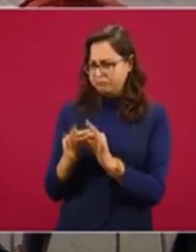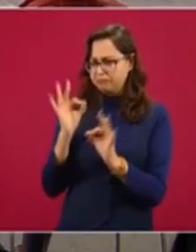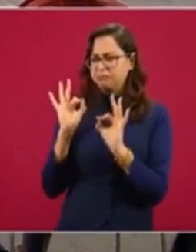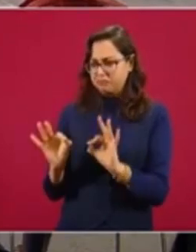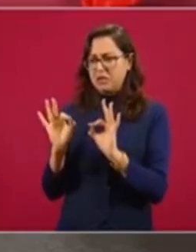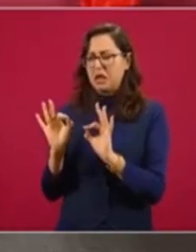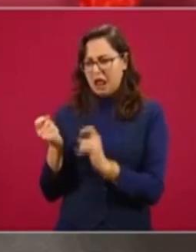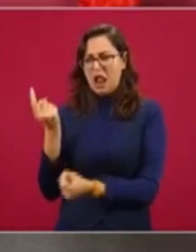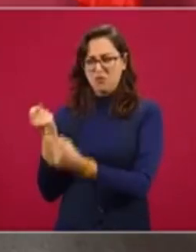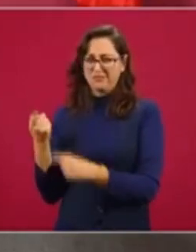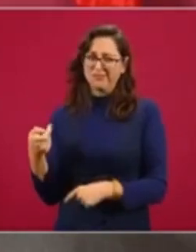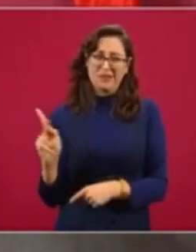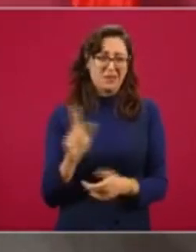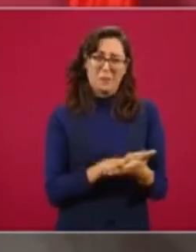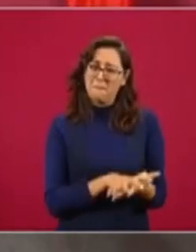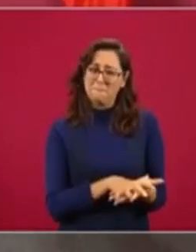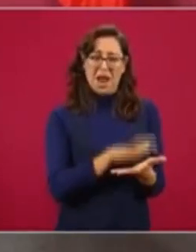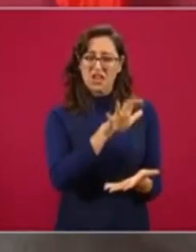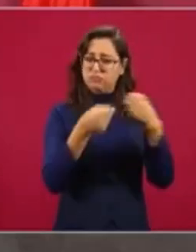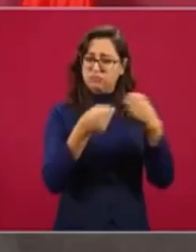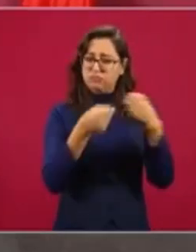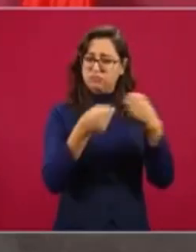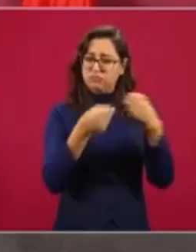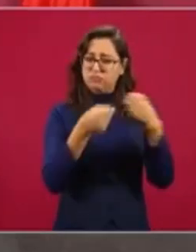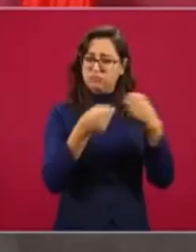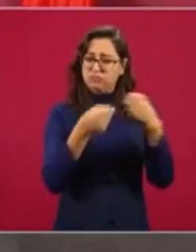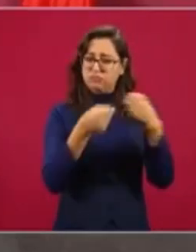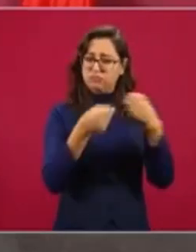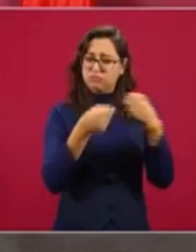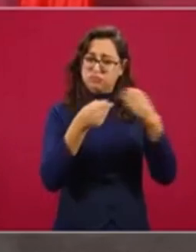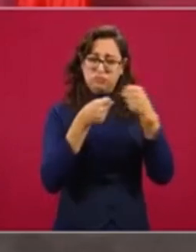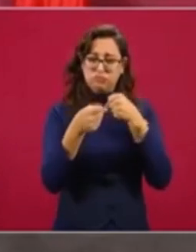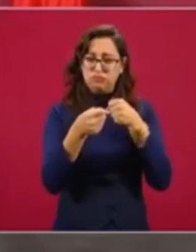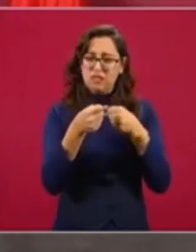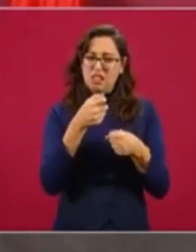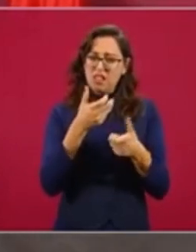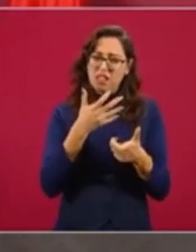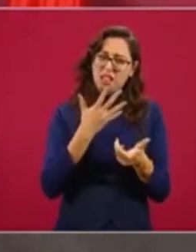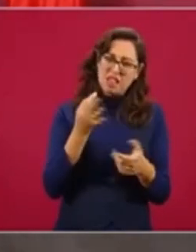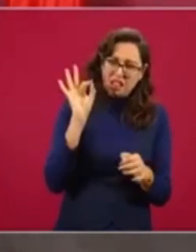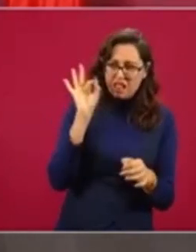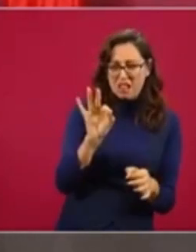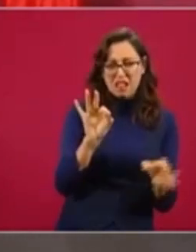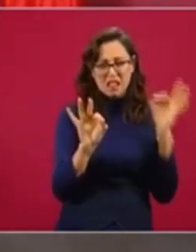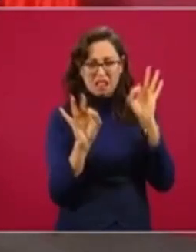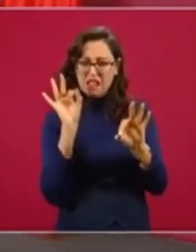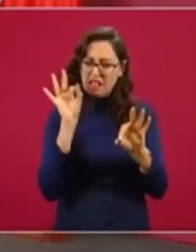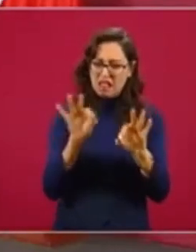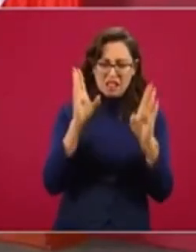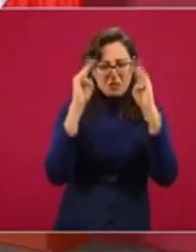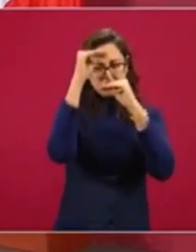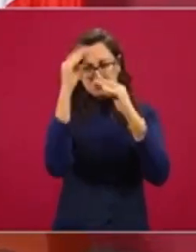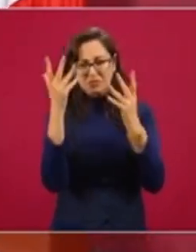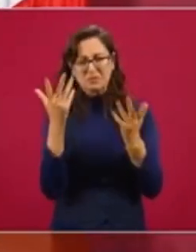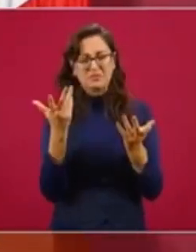predomina el periodismo tendencioso, conservador,